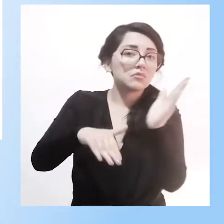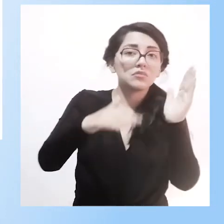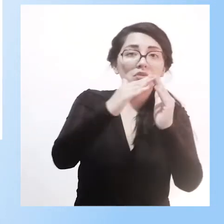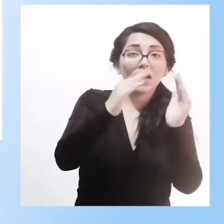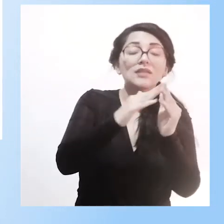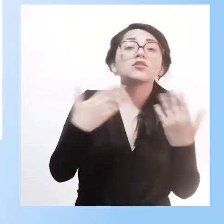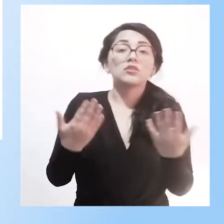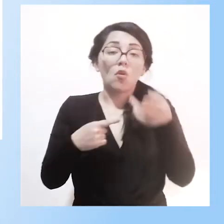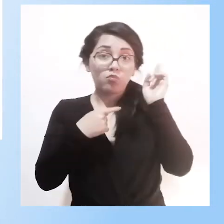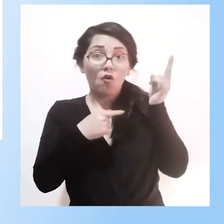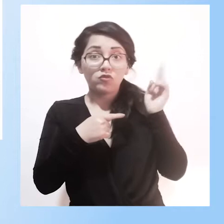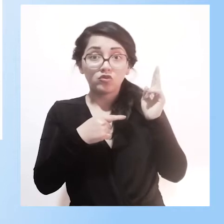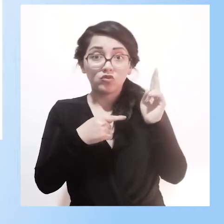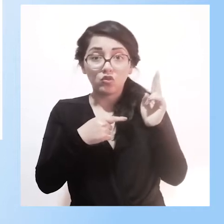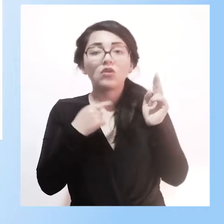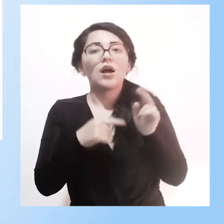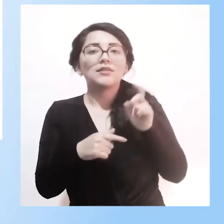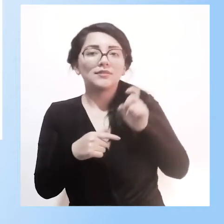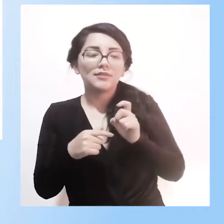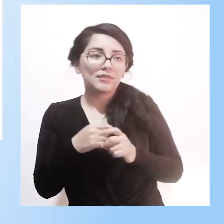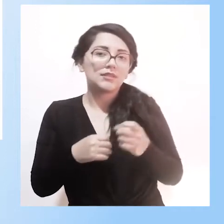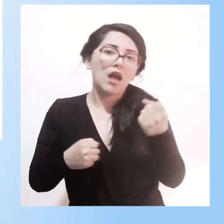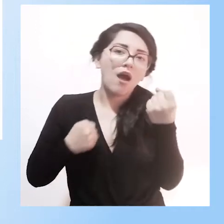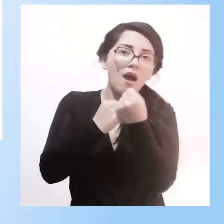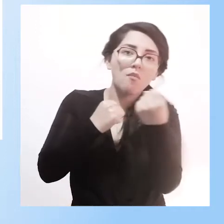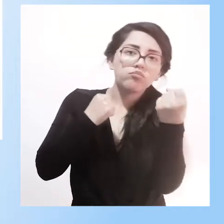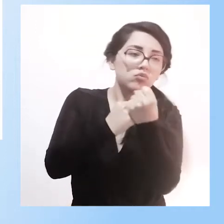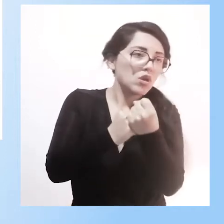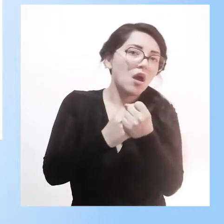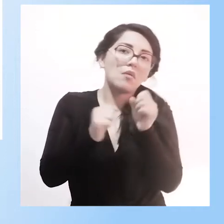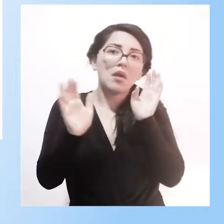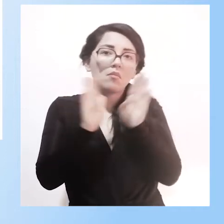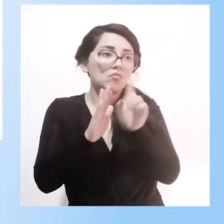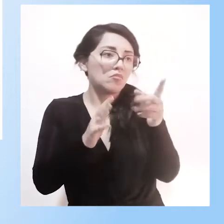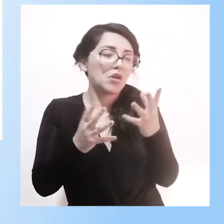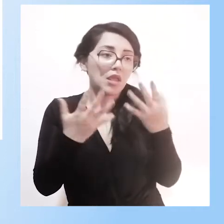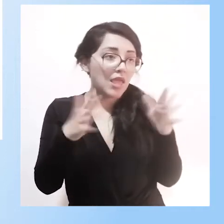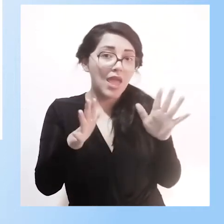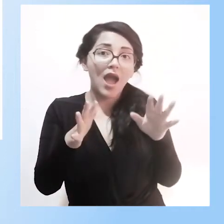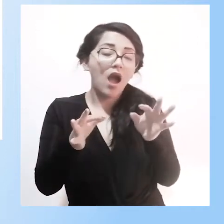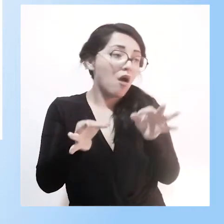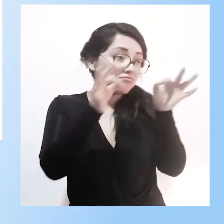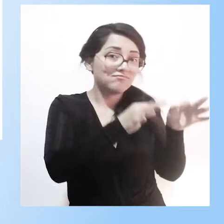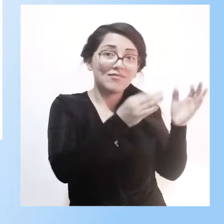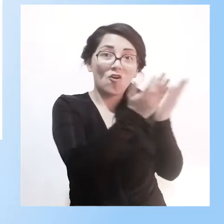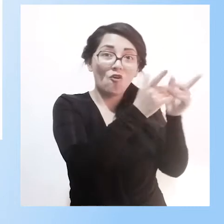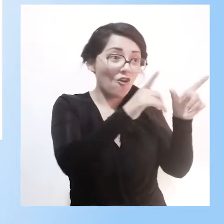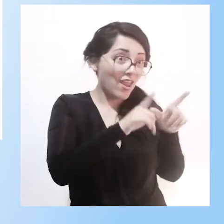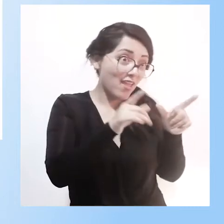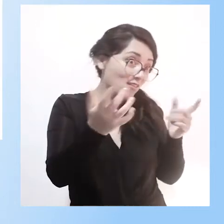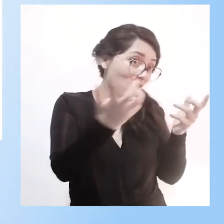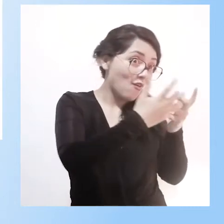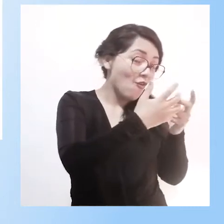especialistas en educación hacia el niño en su escuela de origen o, si no vuelve a la escuela, en el